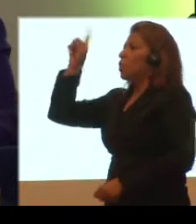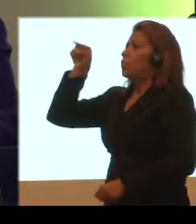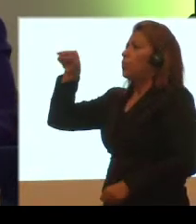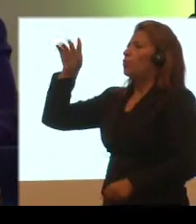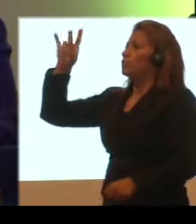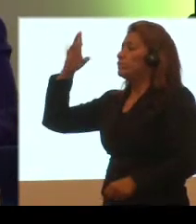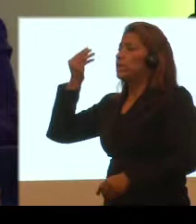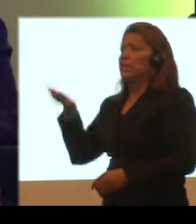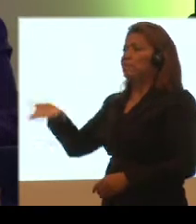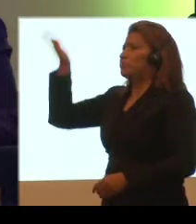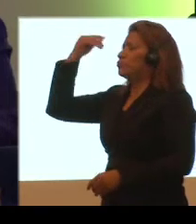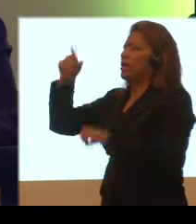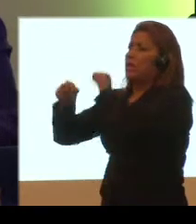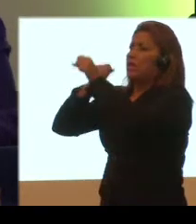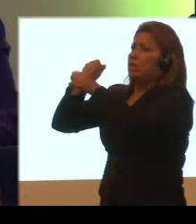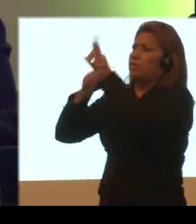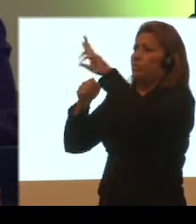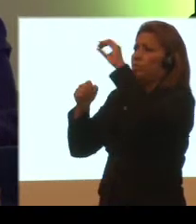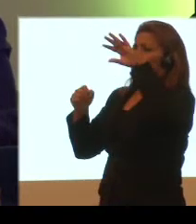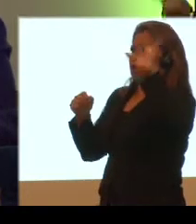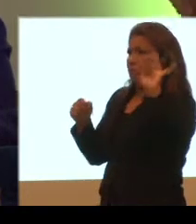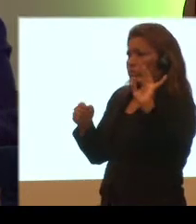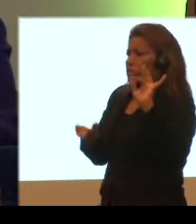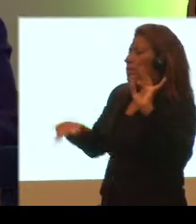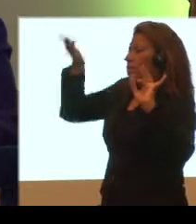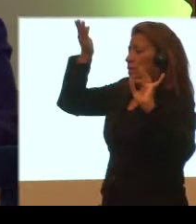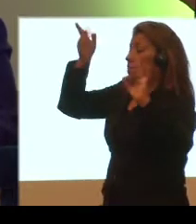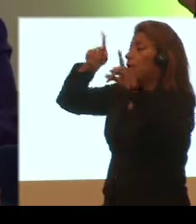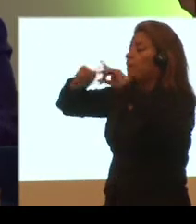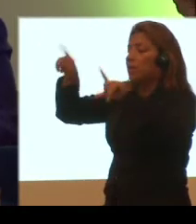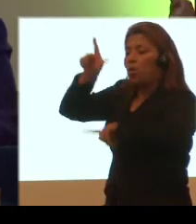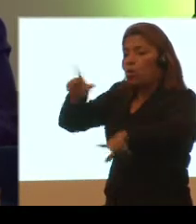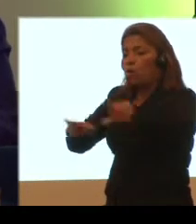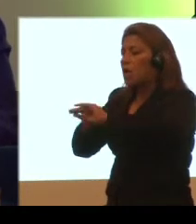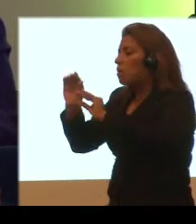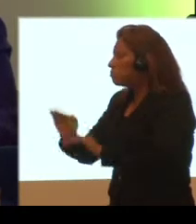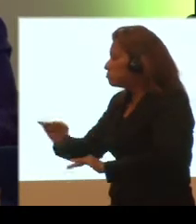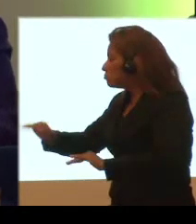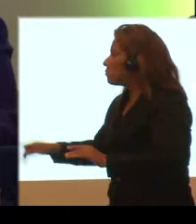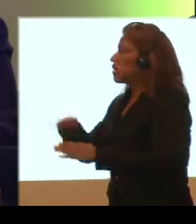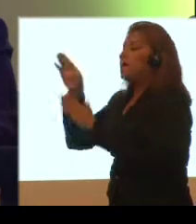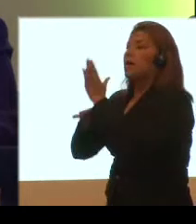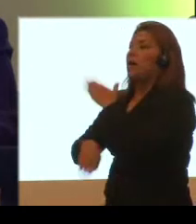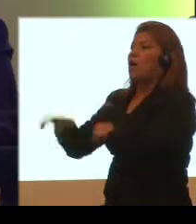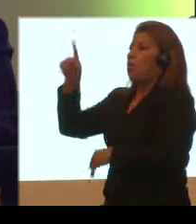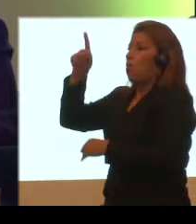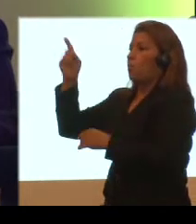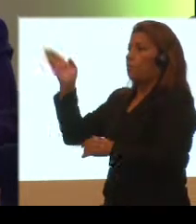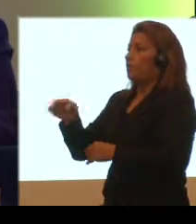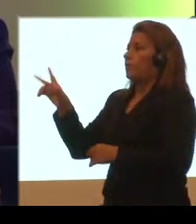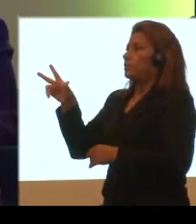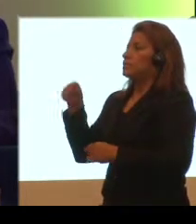.7 veces más fuerte que la del 2008. Sin embargo, las áreas inundadas fueron un tercio. La Secretaría Nacional de